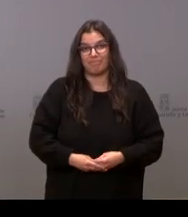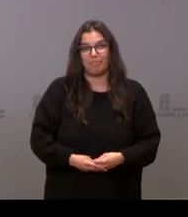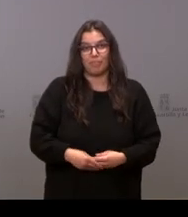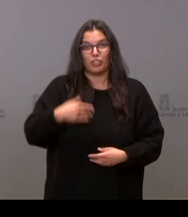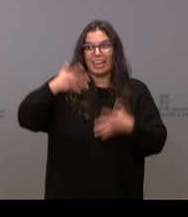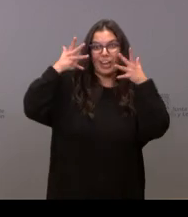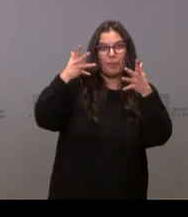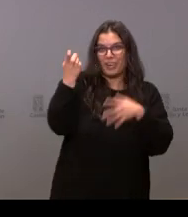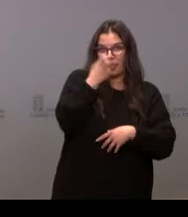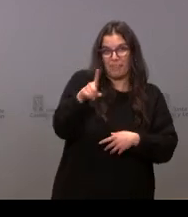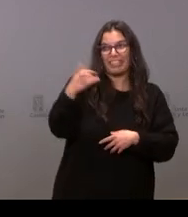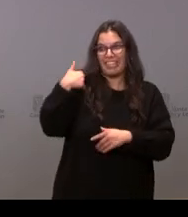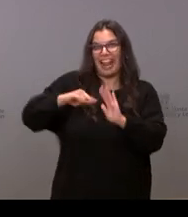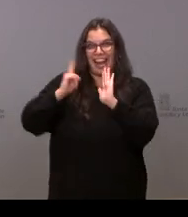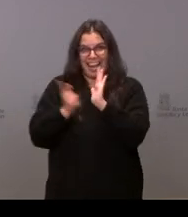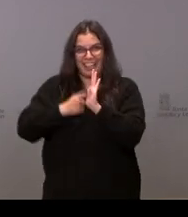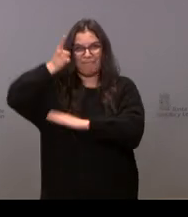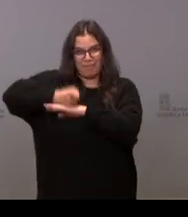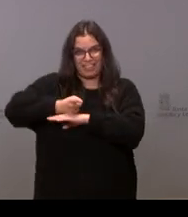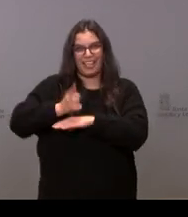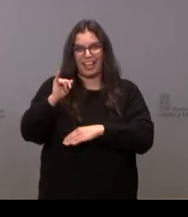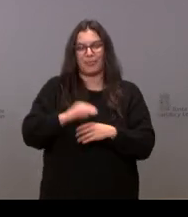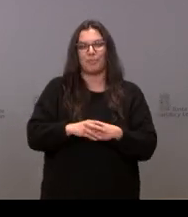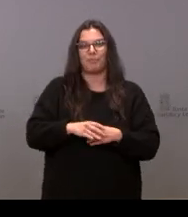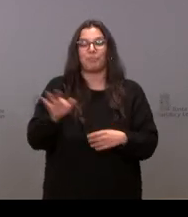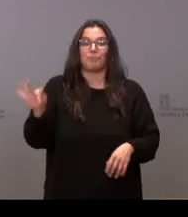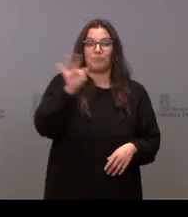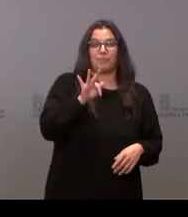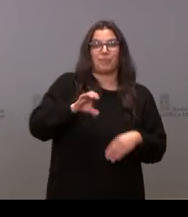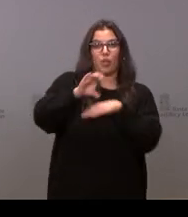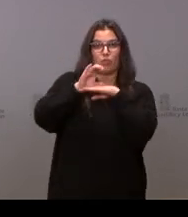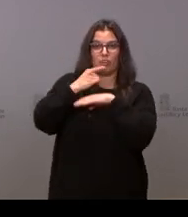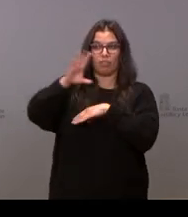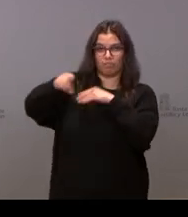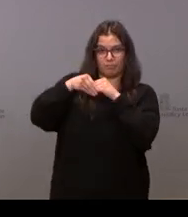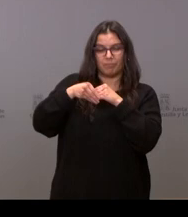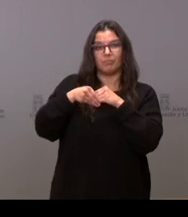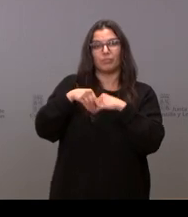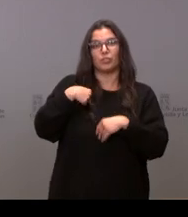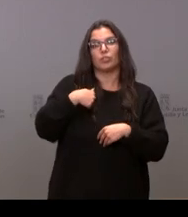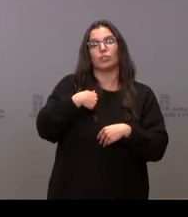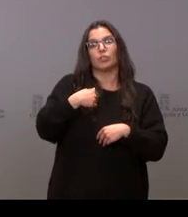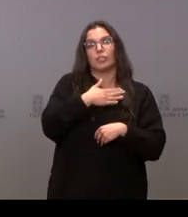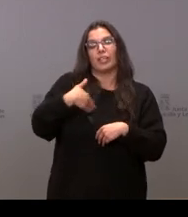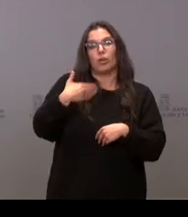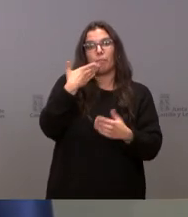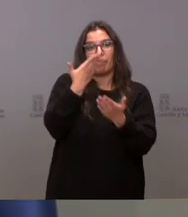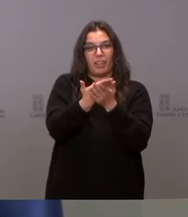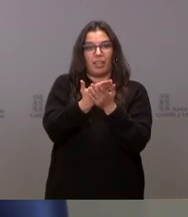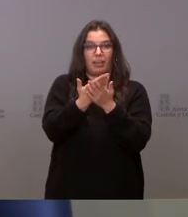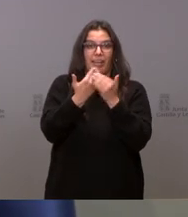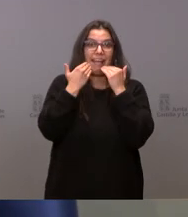hace falta que las recomendamos, es que ya lo dice la ley. A ese respecto, sí, déjame que agradezca el sentido común que